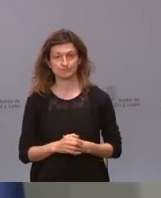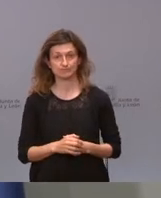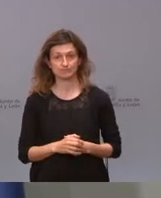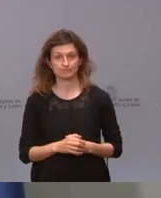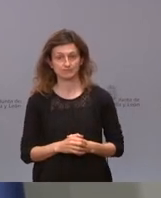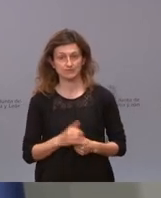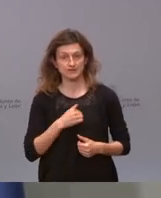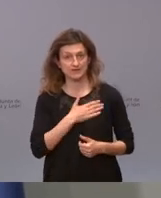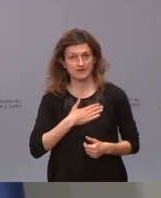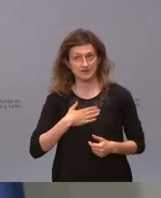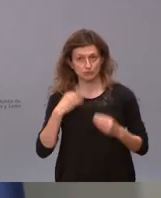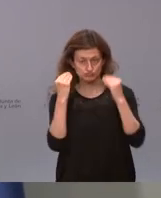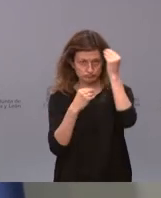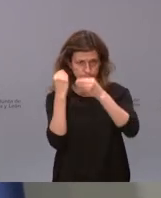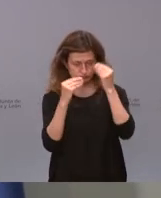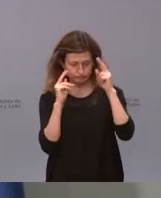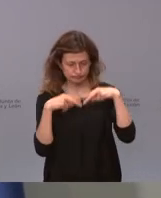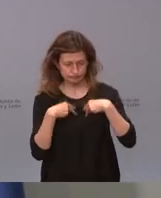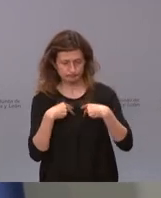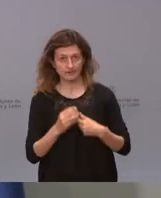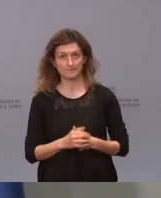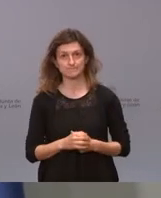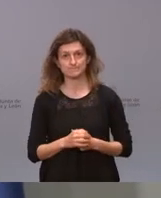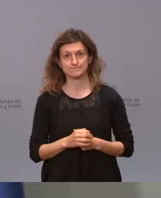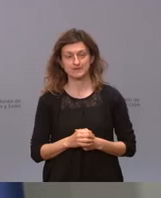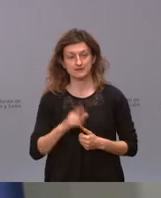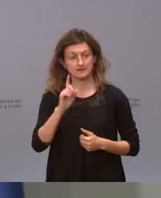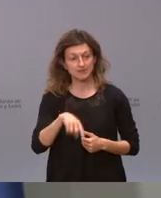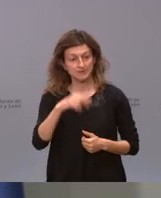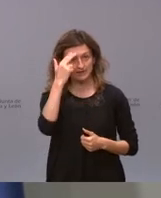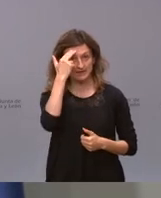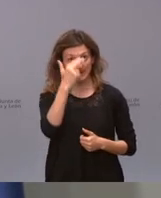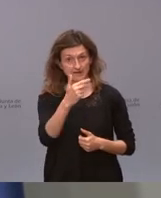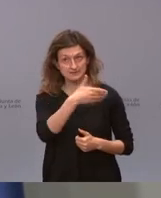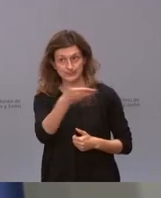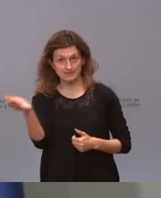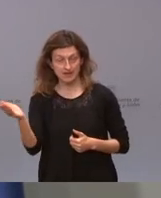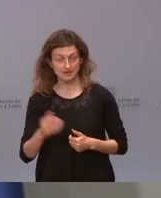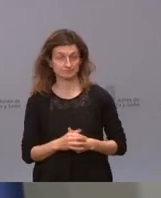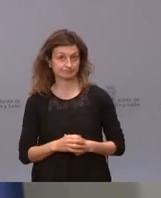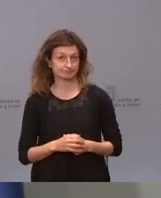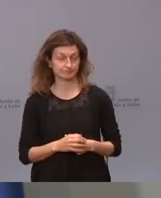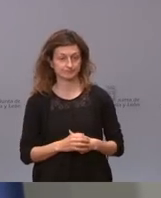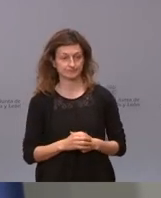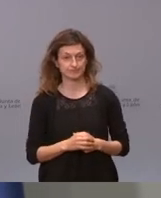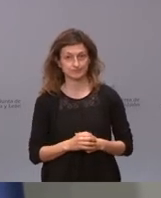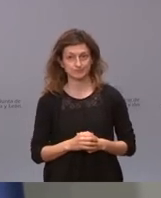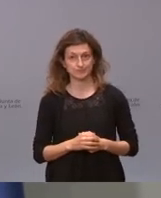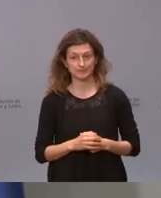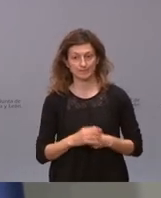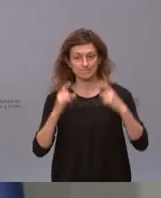es reflexionar en segundo lugar respetar la voluntad de los ciudadanos e intentar